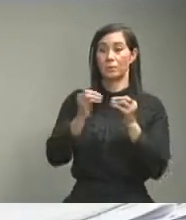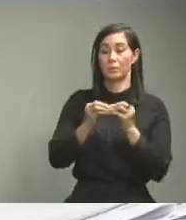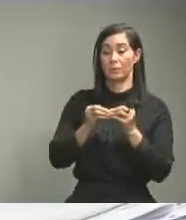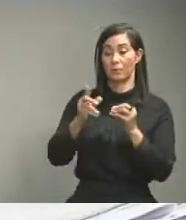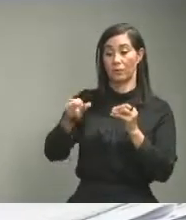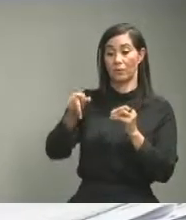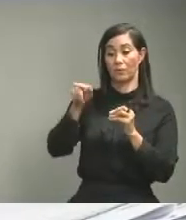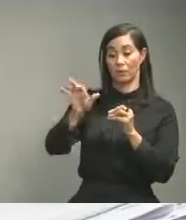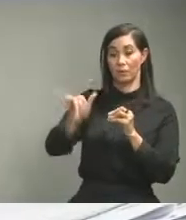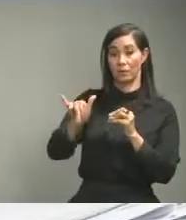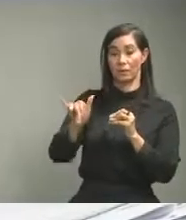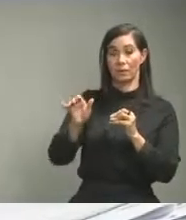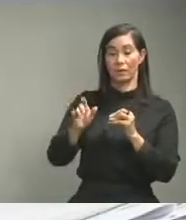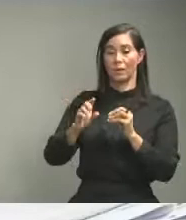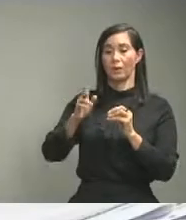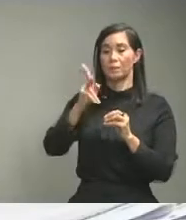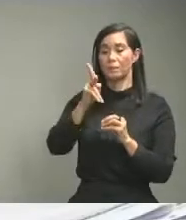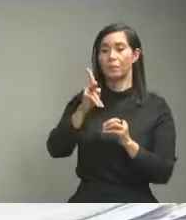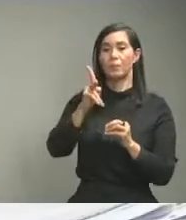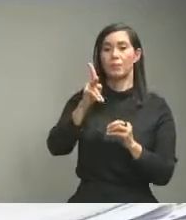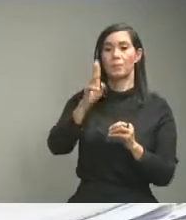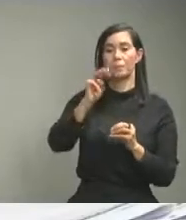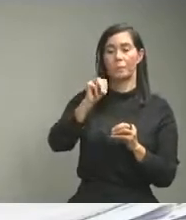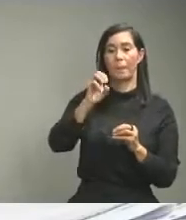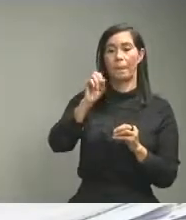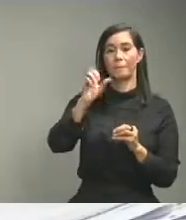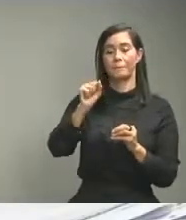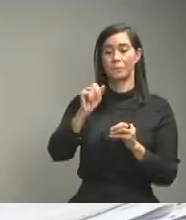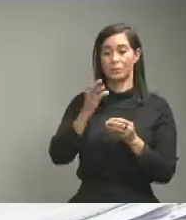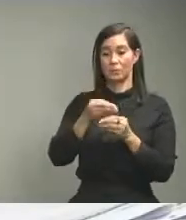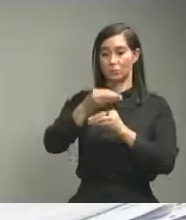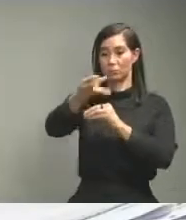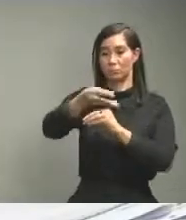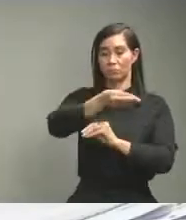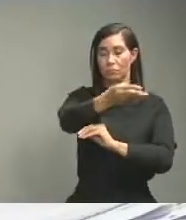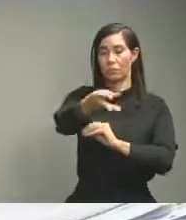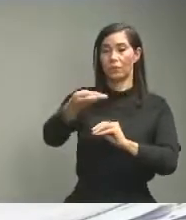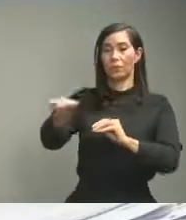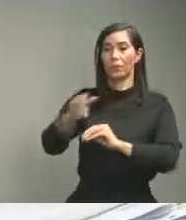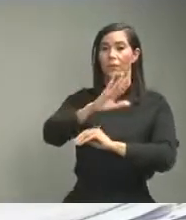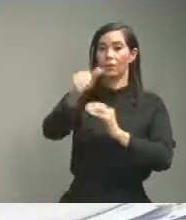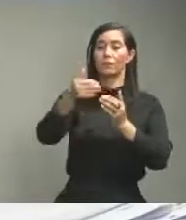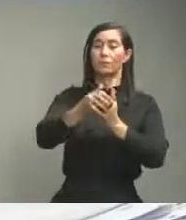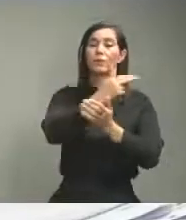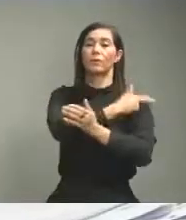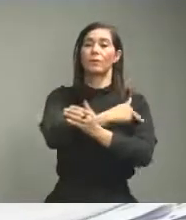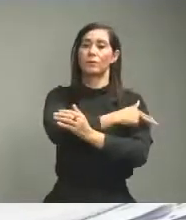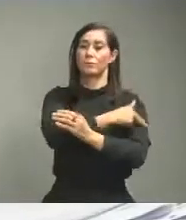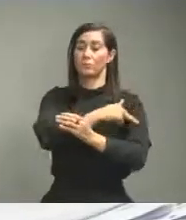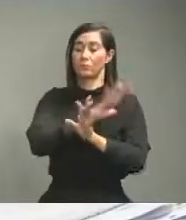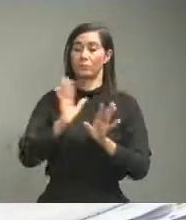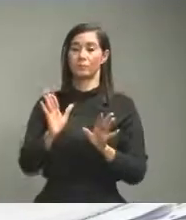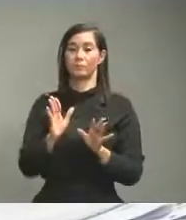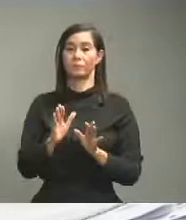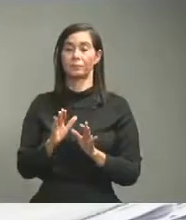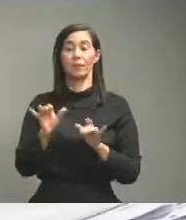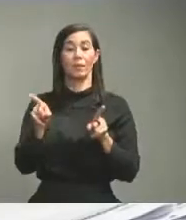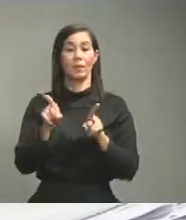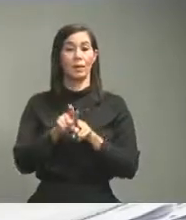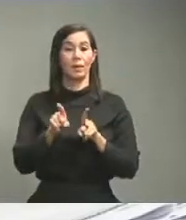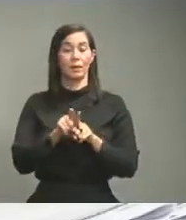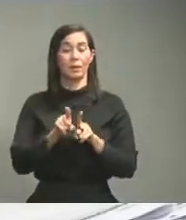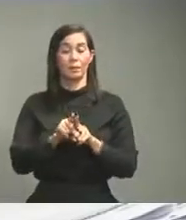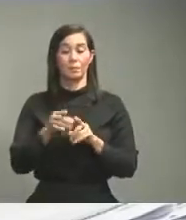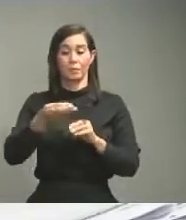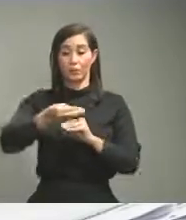a PROMESE y PROMESE suple al Servicio Nacional de Salud de los insumos que van a los hospitales e igualmente